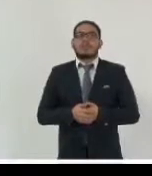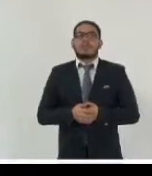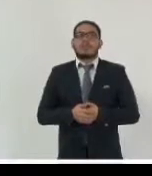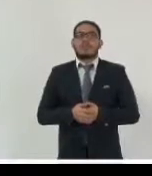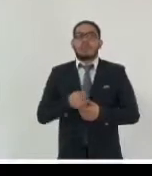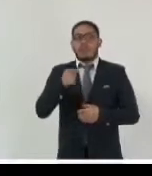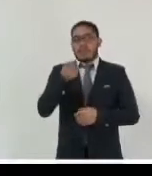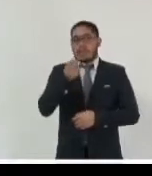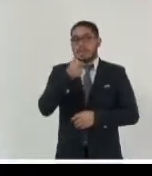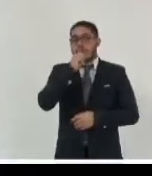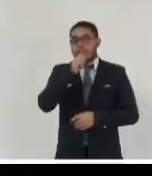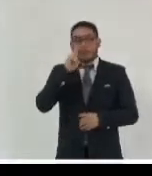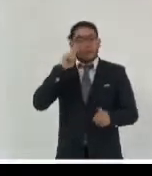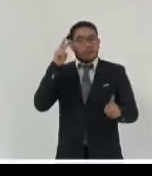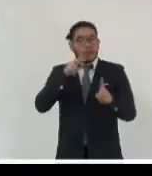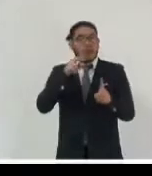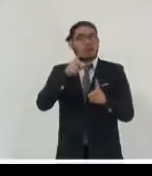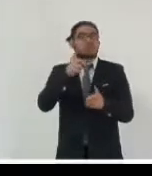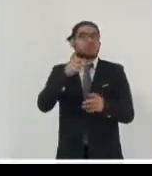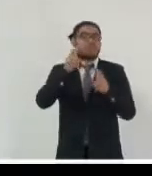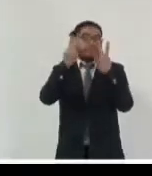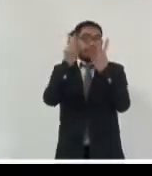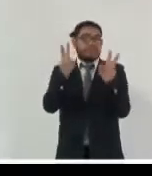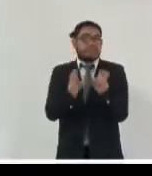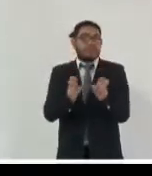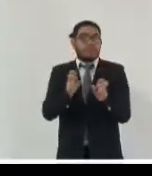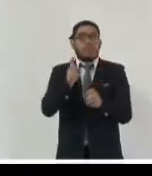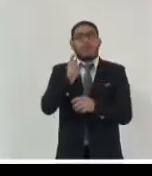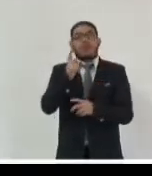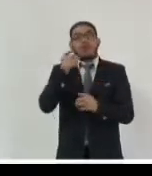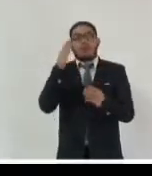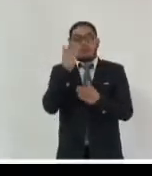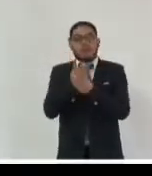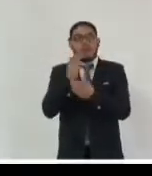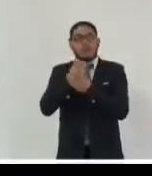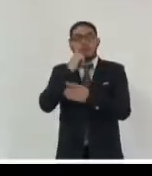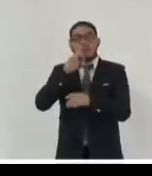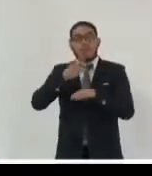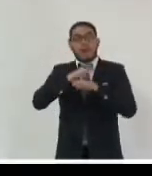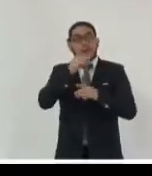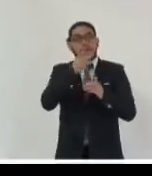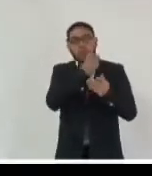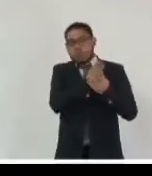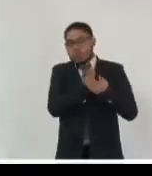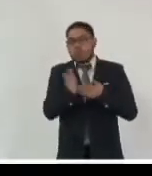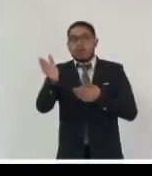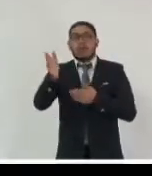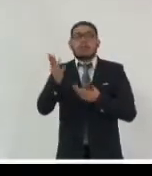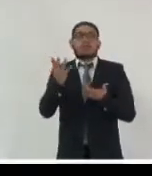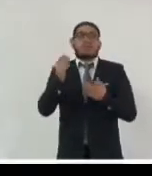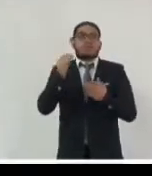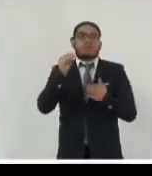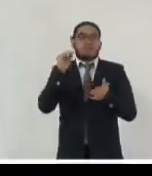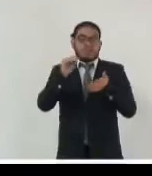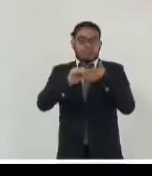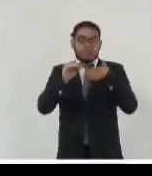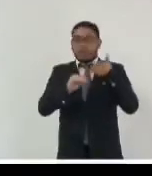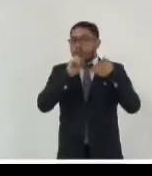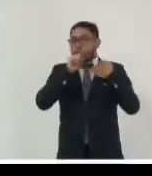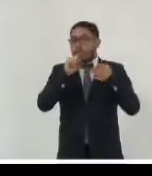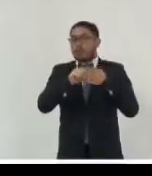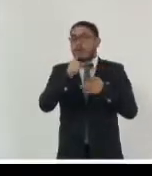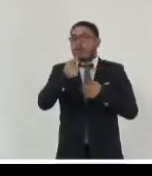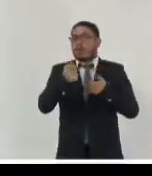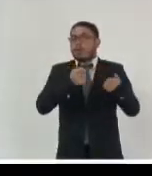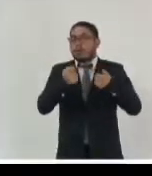Algo que voy a presentar es bastante básico pero yo creo dos cuestiones. Una que el público se renueva